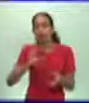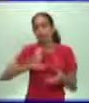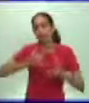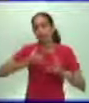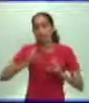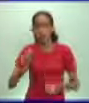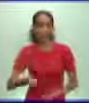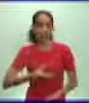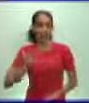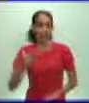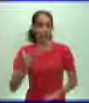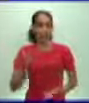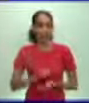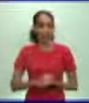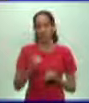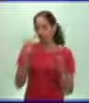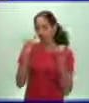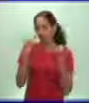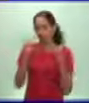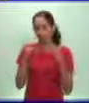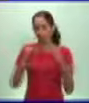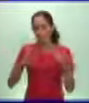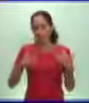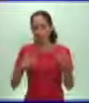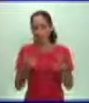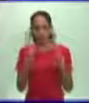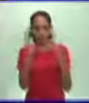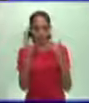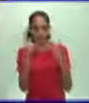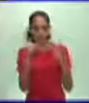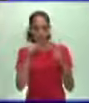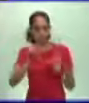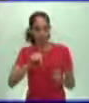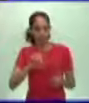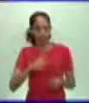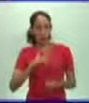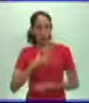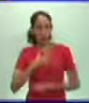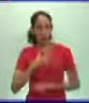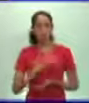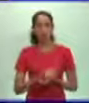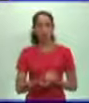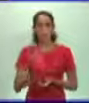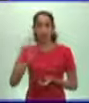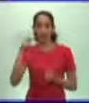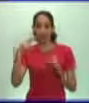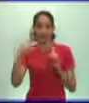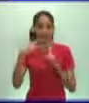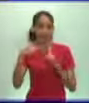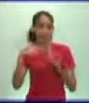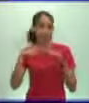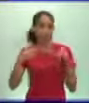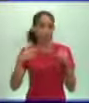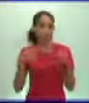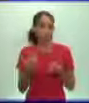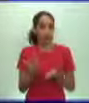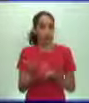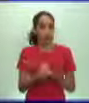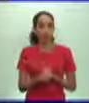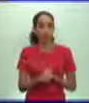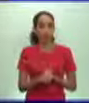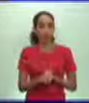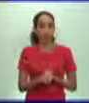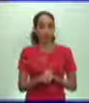cuáles son sus intereses, cuáles son esas necesidades propias de ellos. Y segundo, un poco también para contrarrestar la